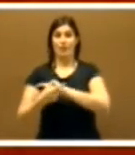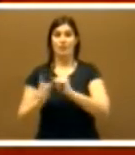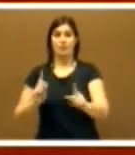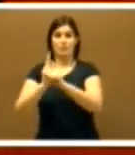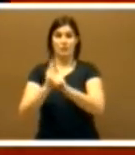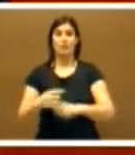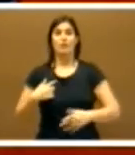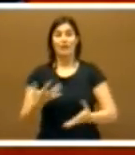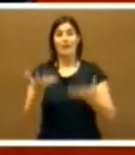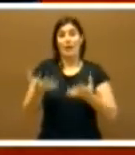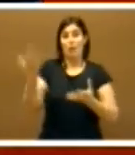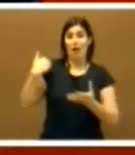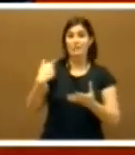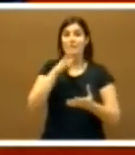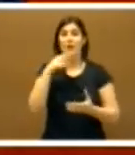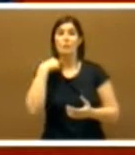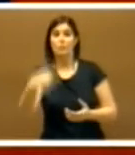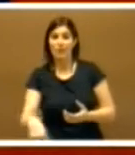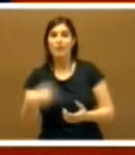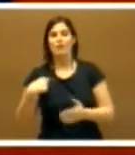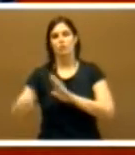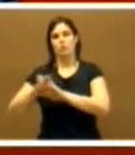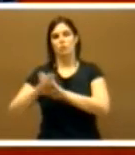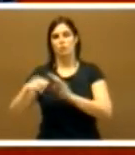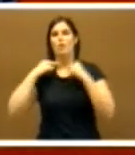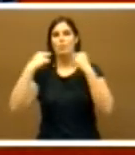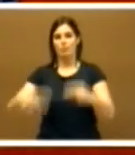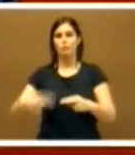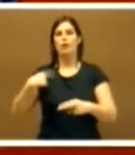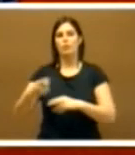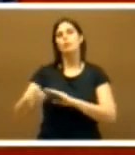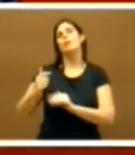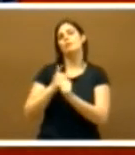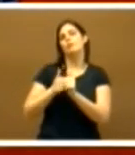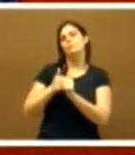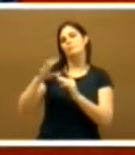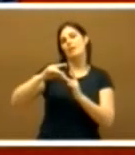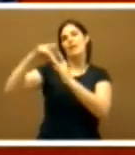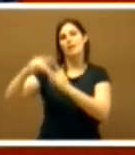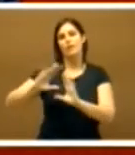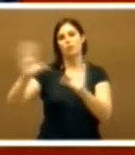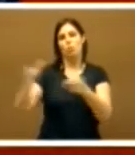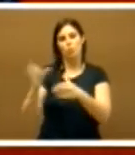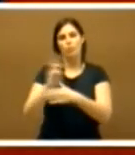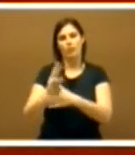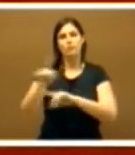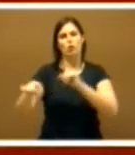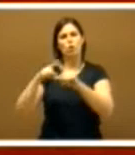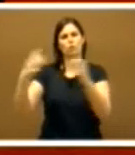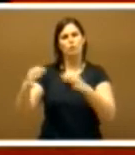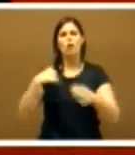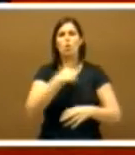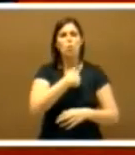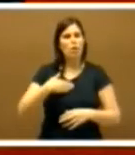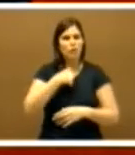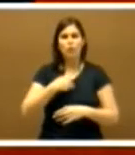sino que se queda aquí sin otra referencia que no sea la de ser diputado y estar al frente de un grupo parlamentario para hacer una labor que creo que es